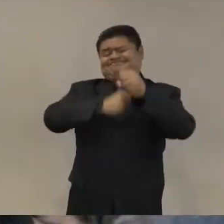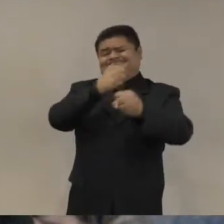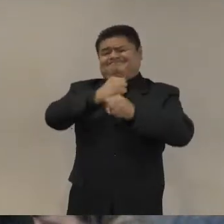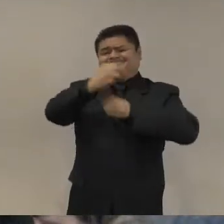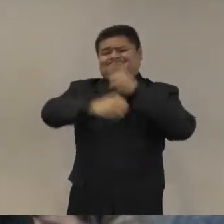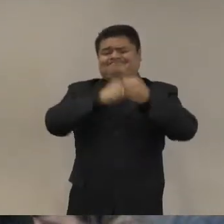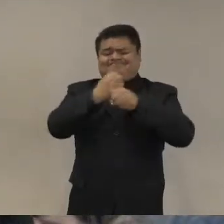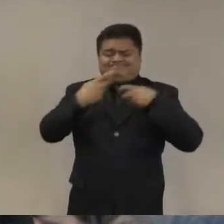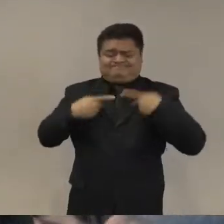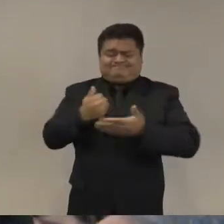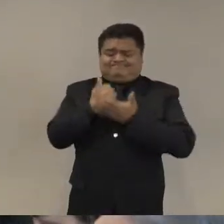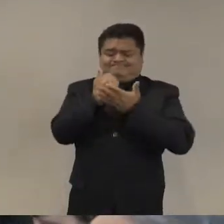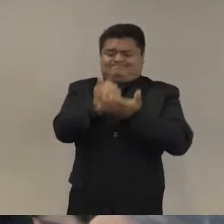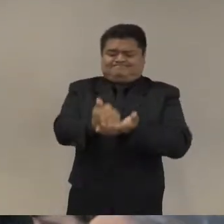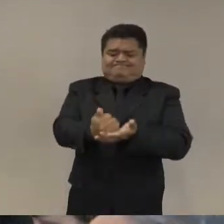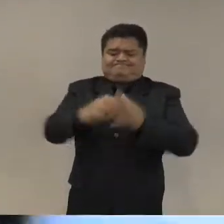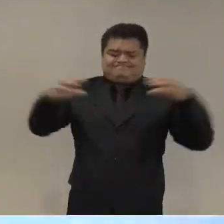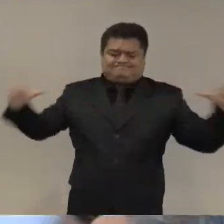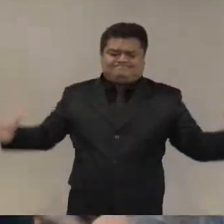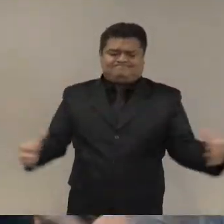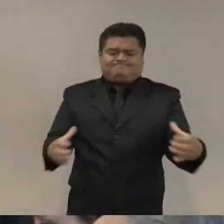hay otra pregunta hacia la derecha